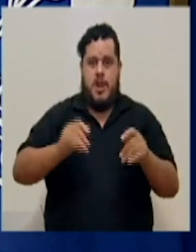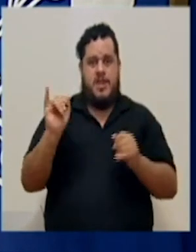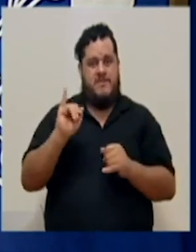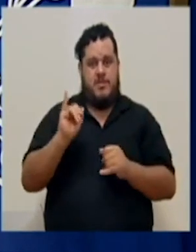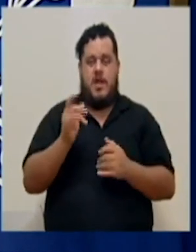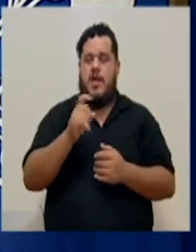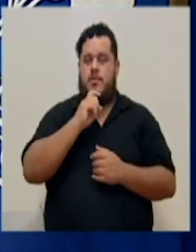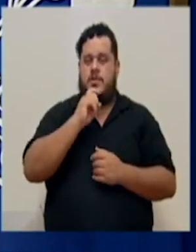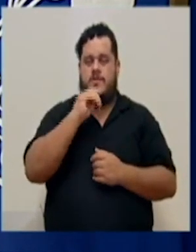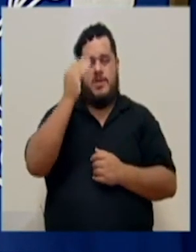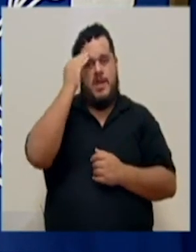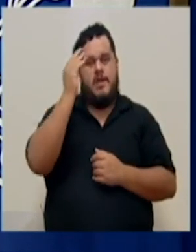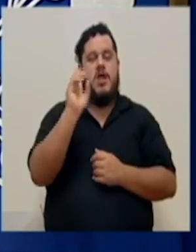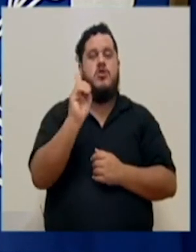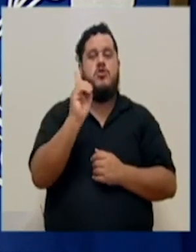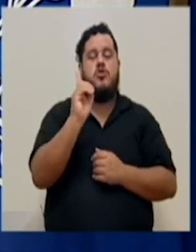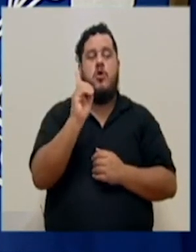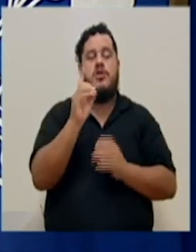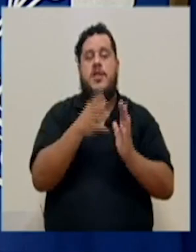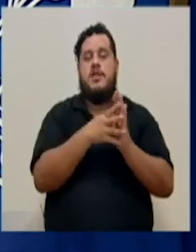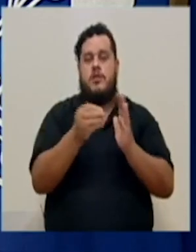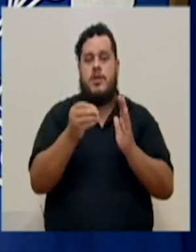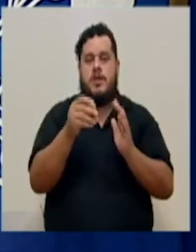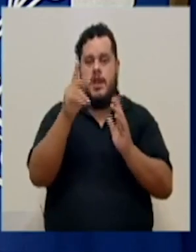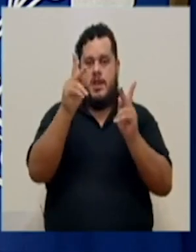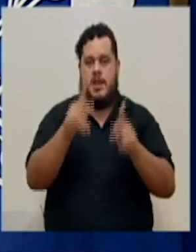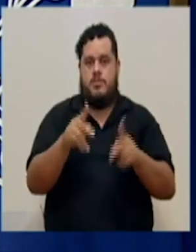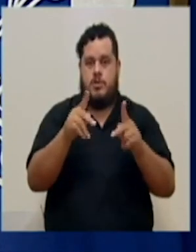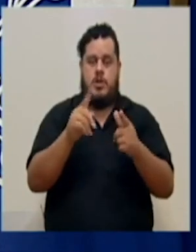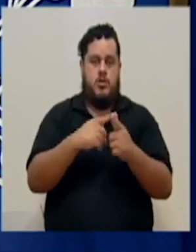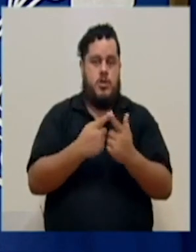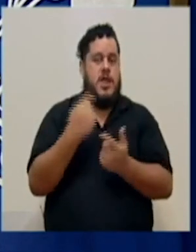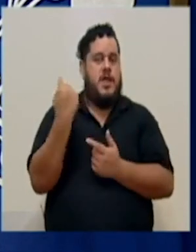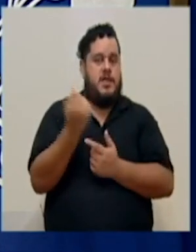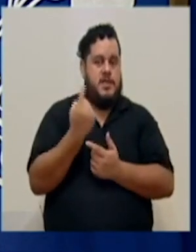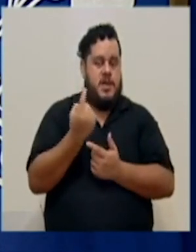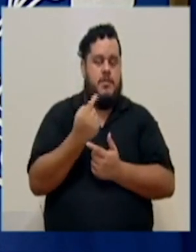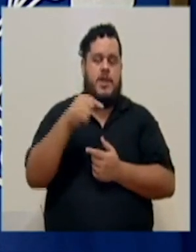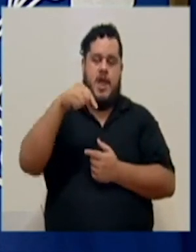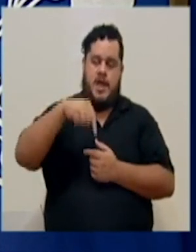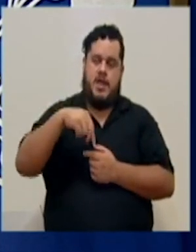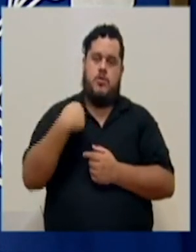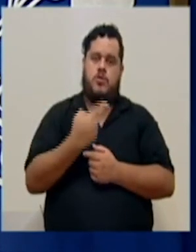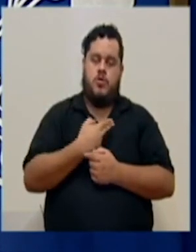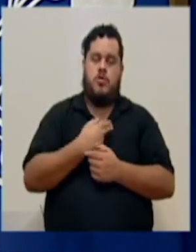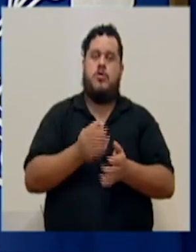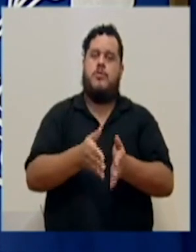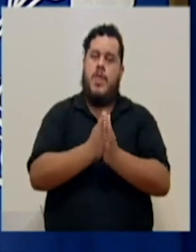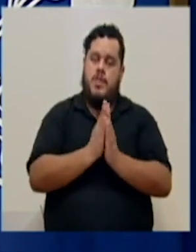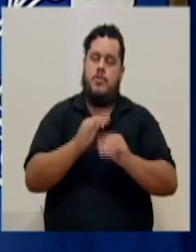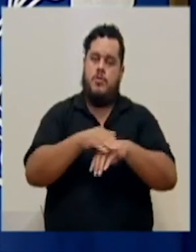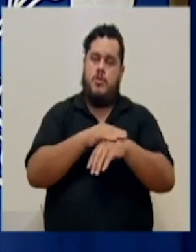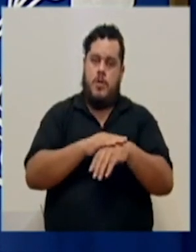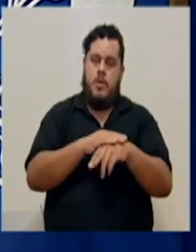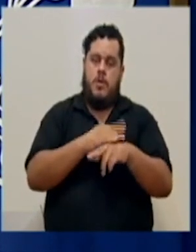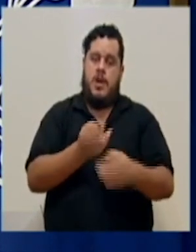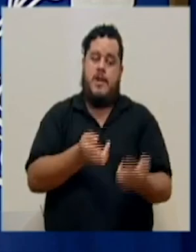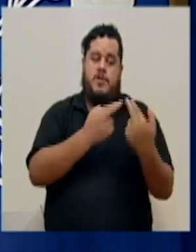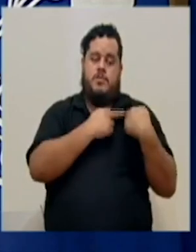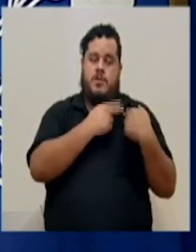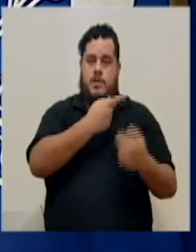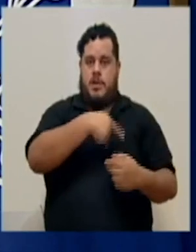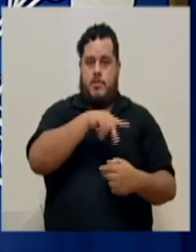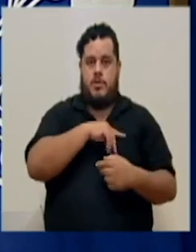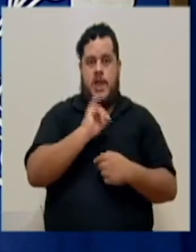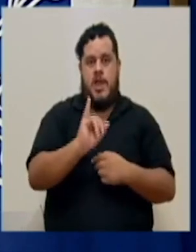hace muy difícil saber exactamente dónde se infectan las personas. Así que siempre, pues aquí aludimos a la responsabilidad personal, que eso